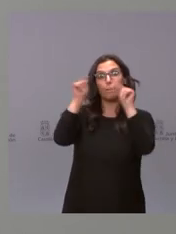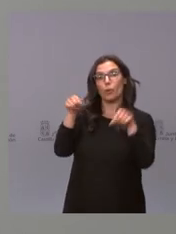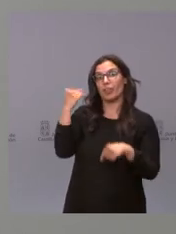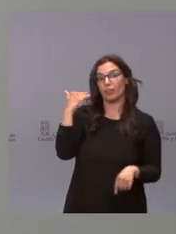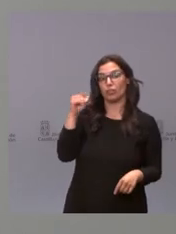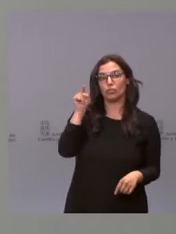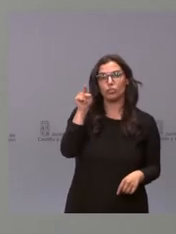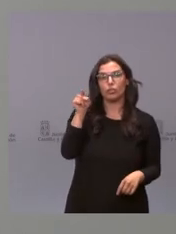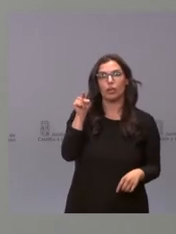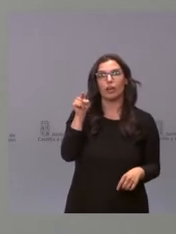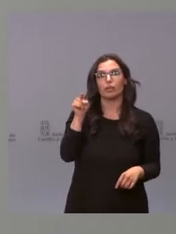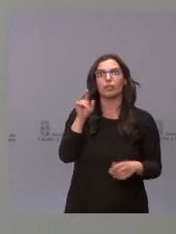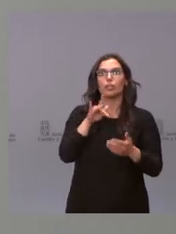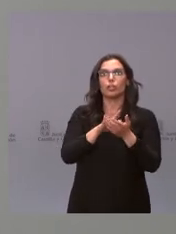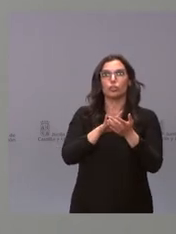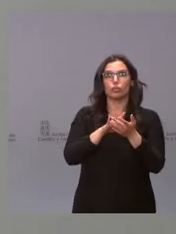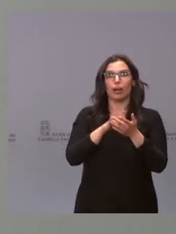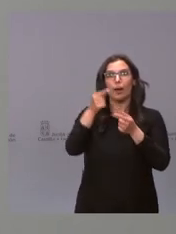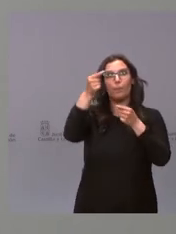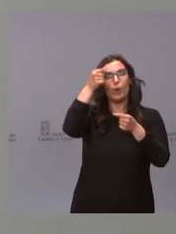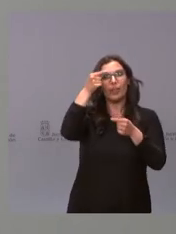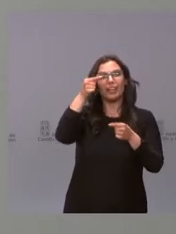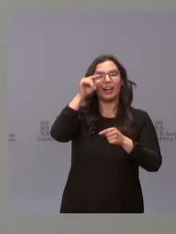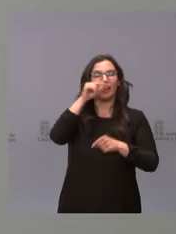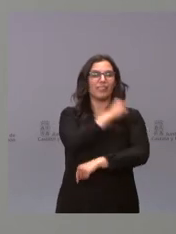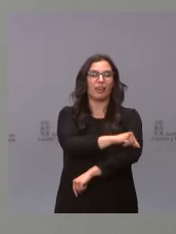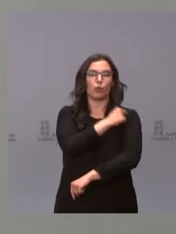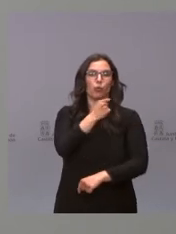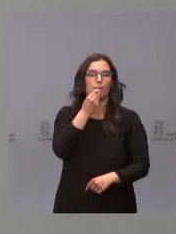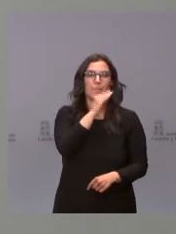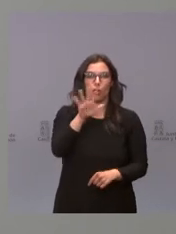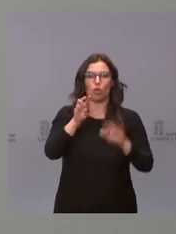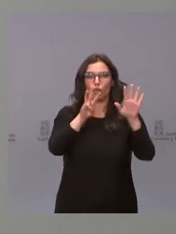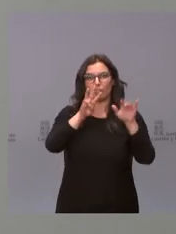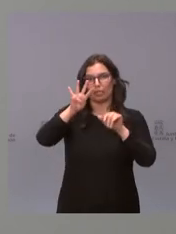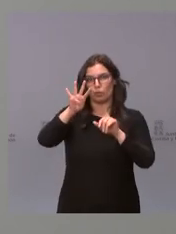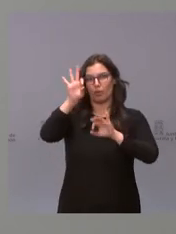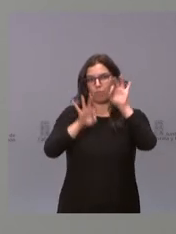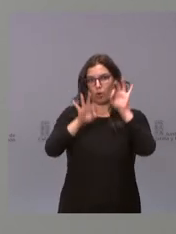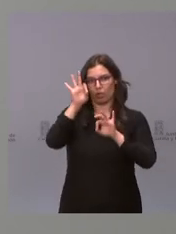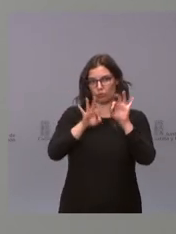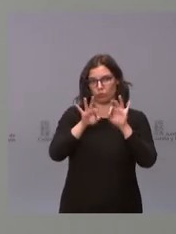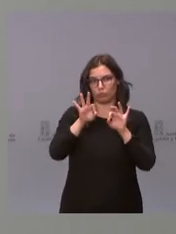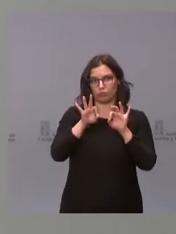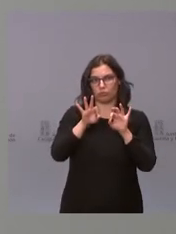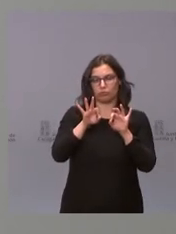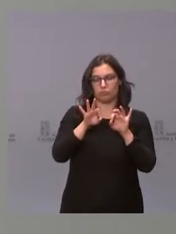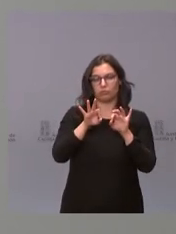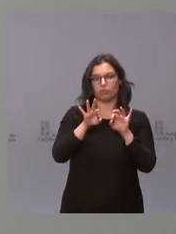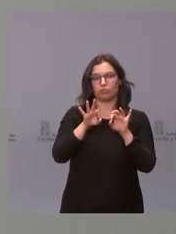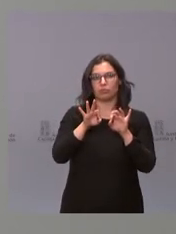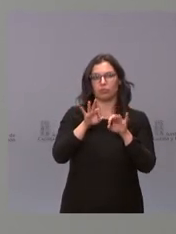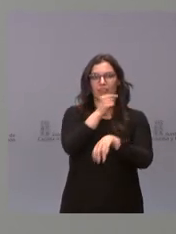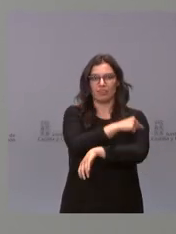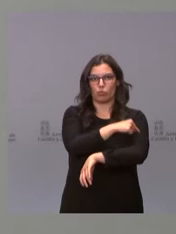Soria es la que mejor tasa de vacunación tiene tiene un 89% de vacunas